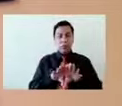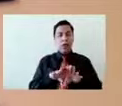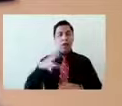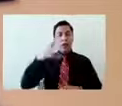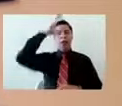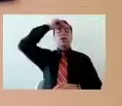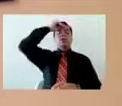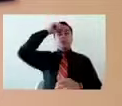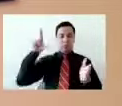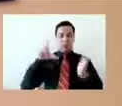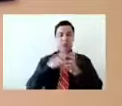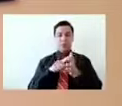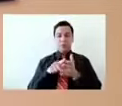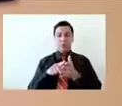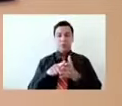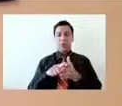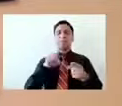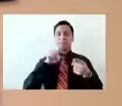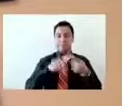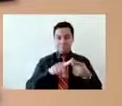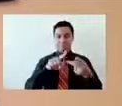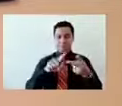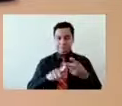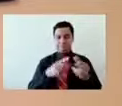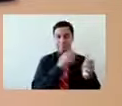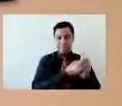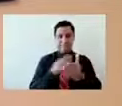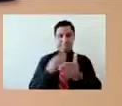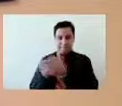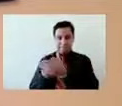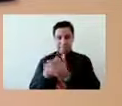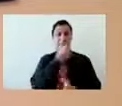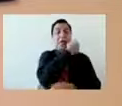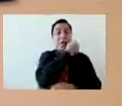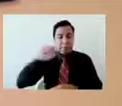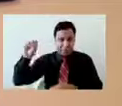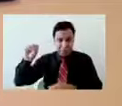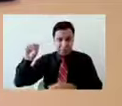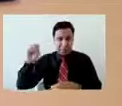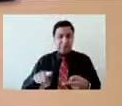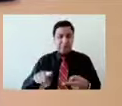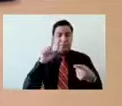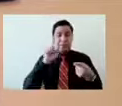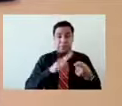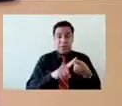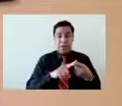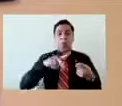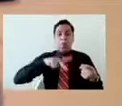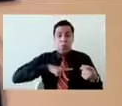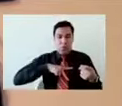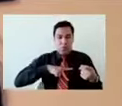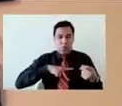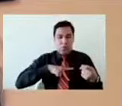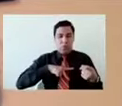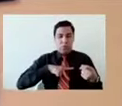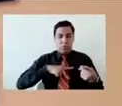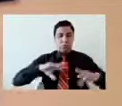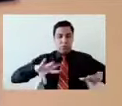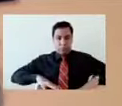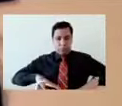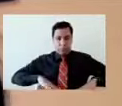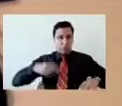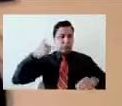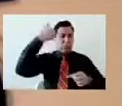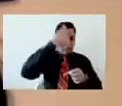podemos conformar por dos tipos de competencias. Las competencias personales, como puede ser identificar, entender